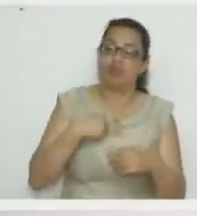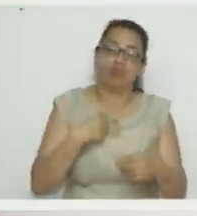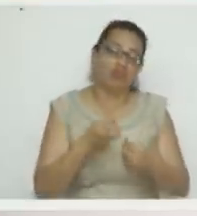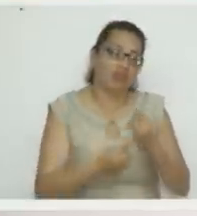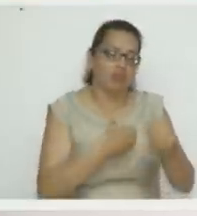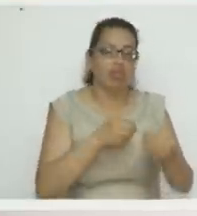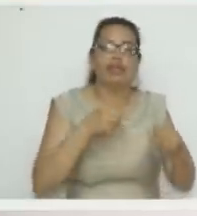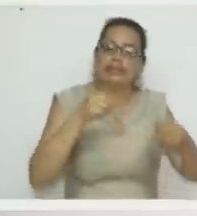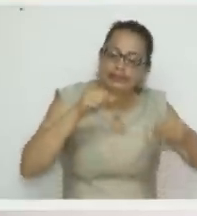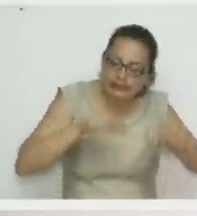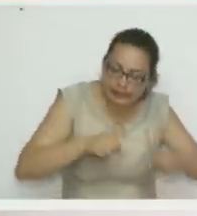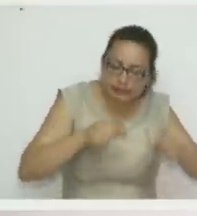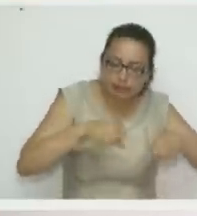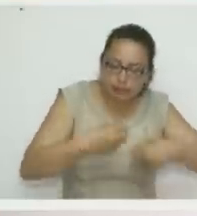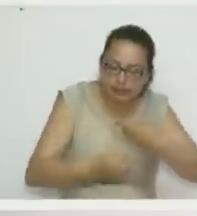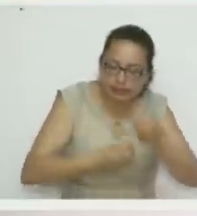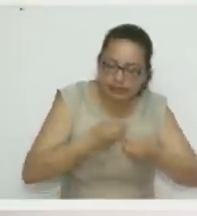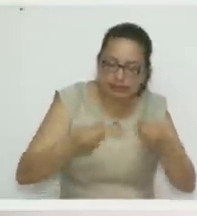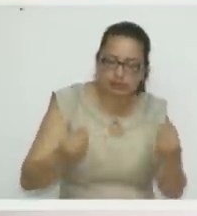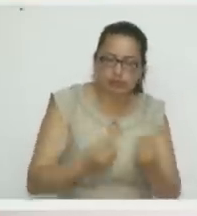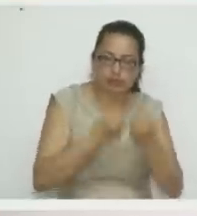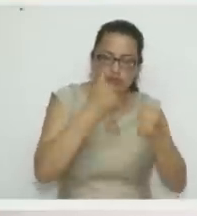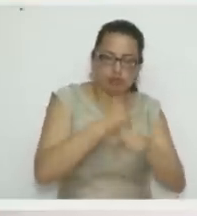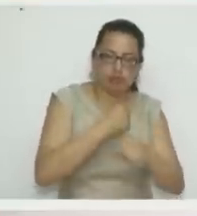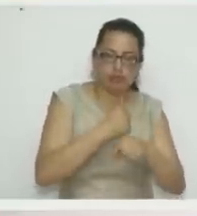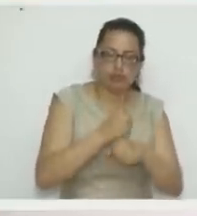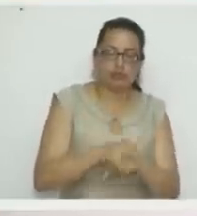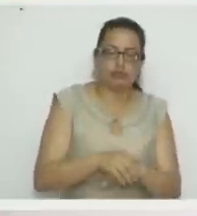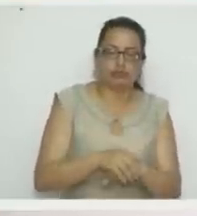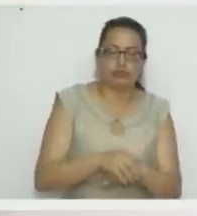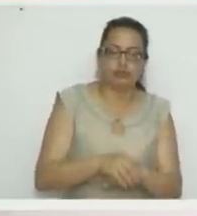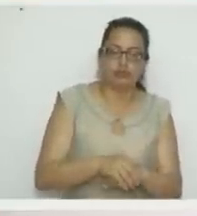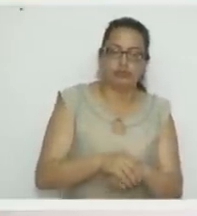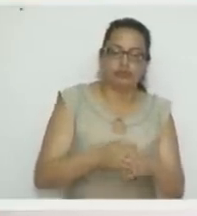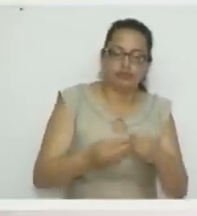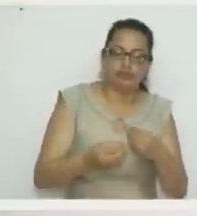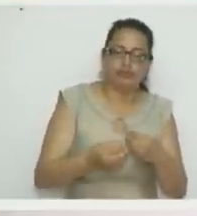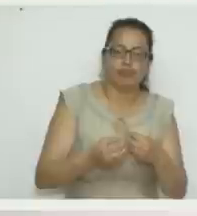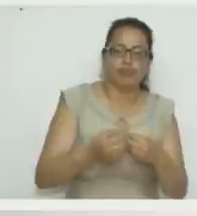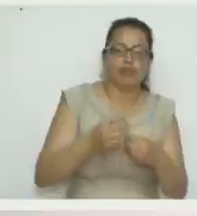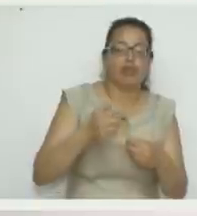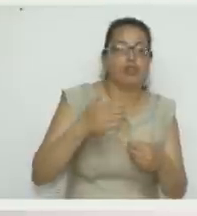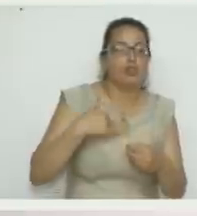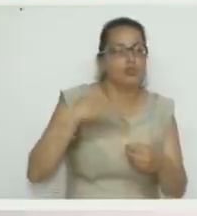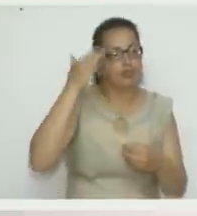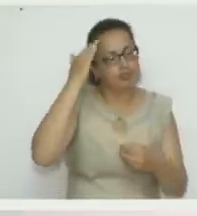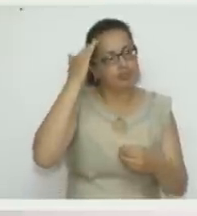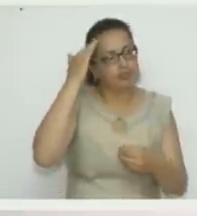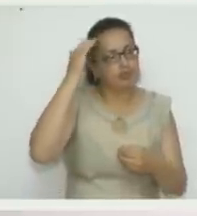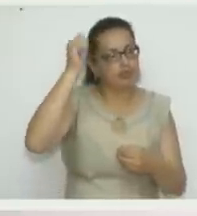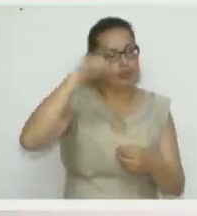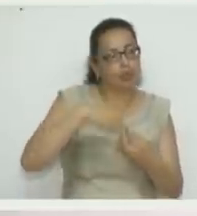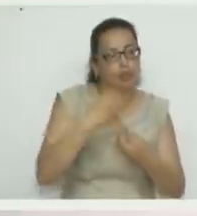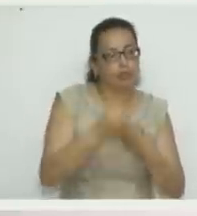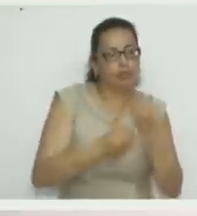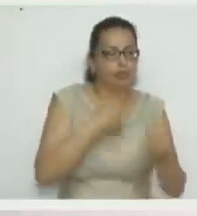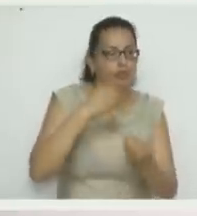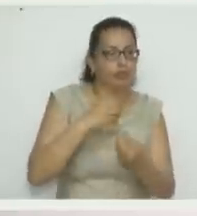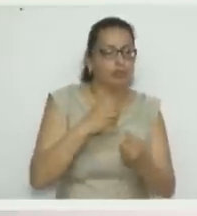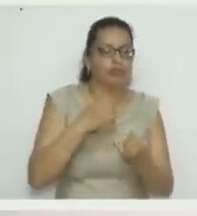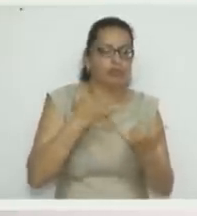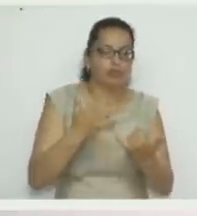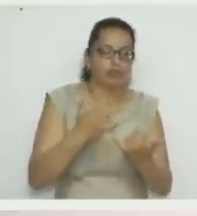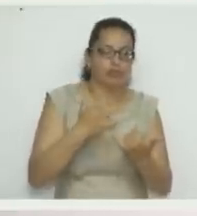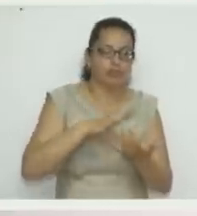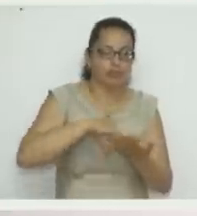para que ustedes hagan y puedan vender estos proyectos y generar esos ingresos tan importantes que muchas veces necesitamos. Doña Bárbara, un abrazo,